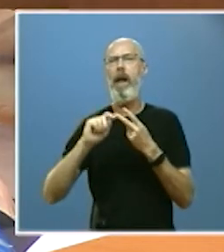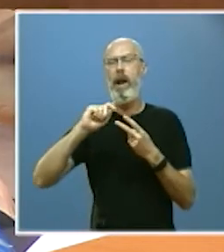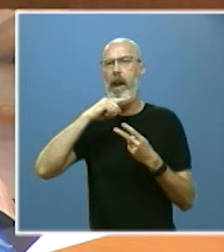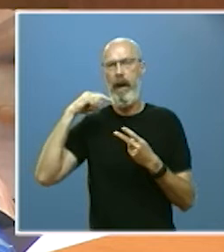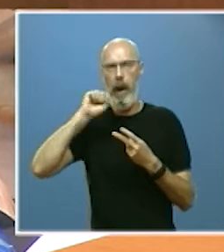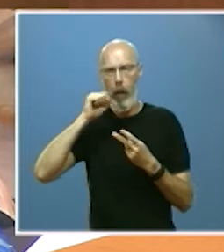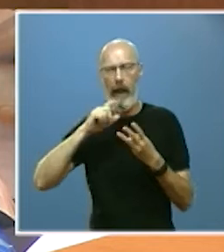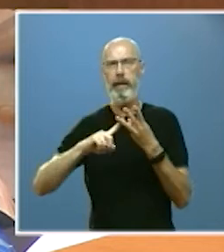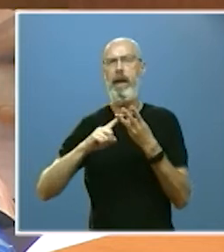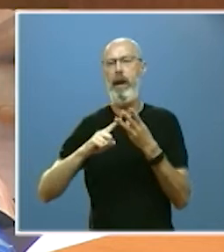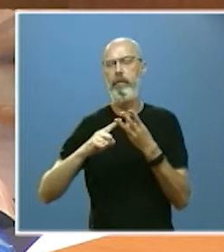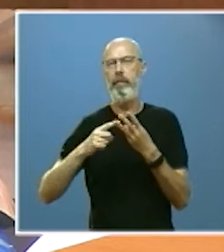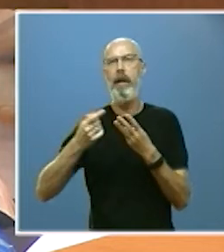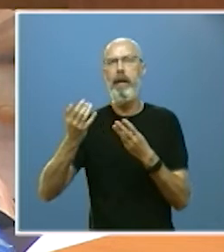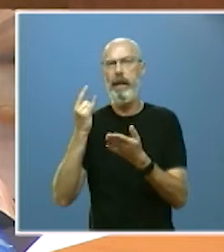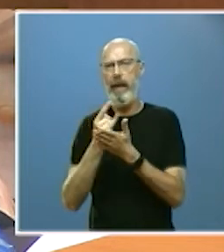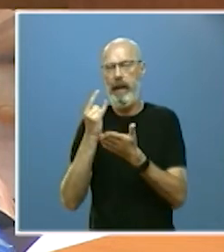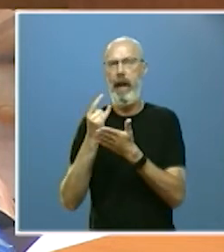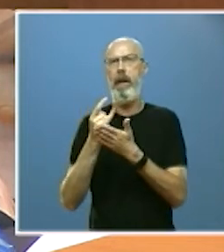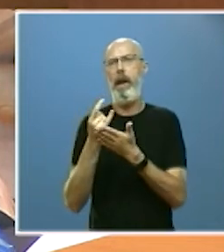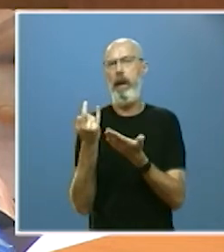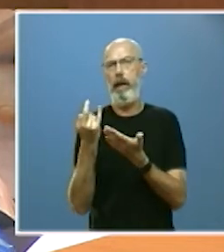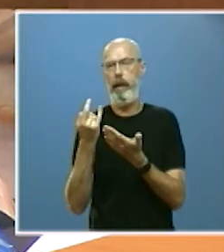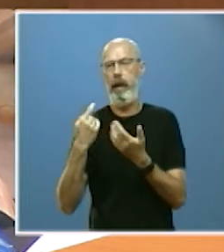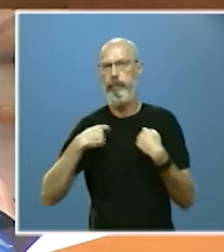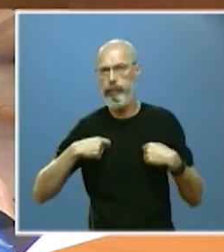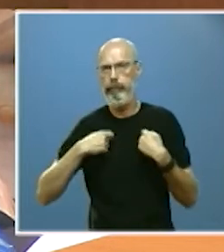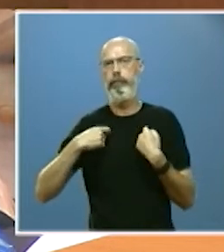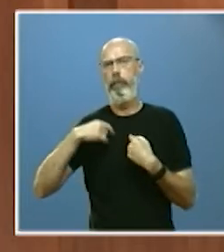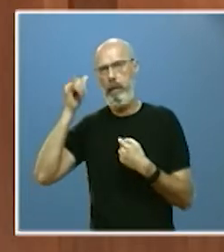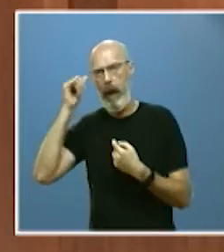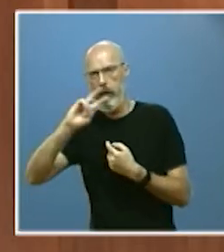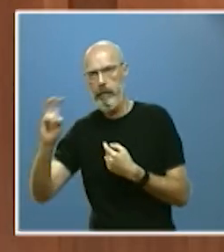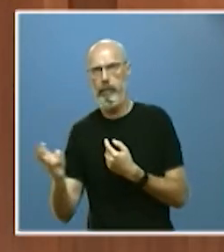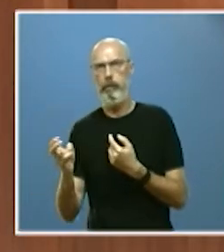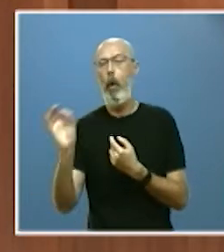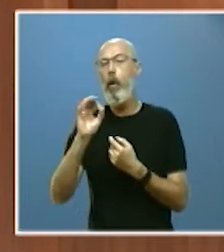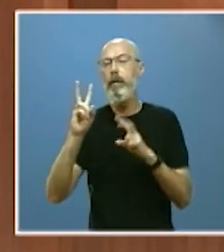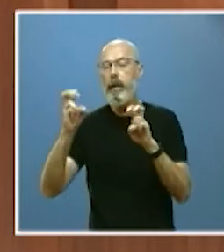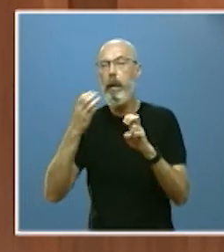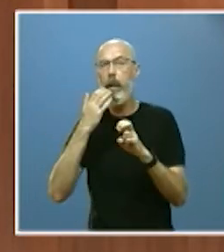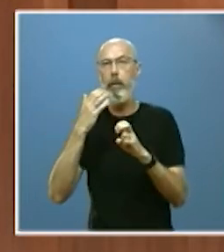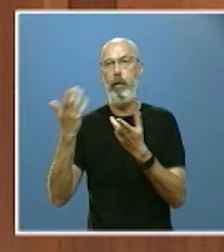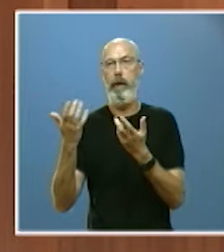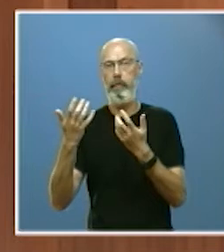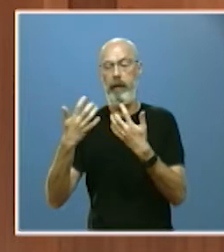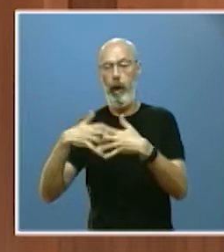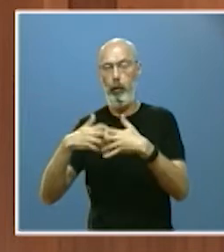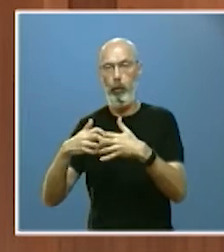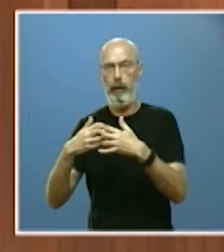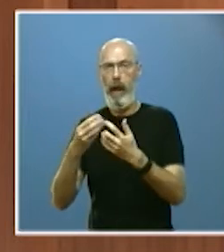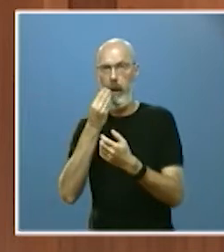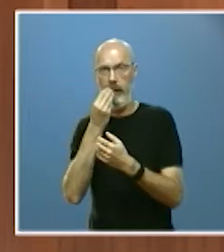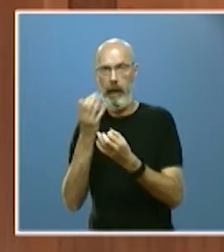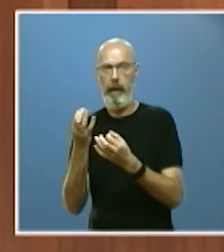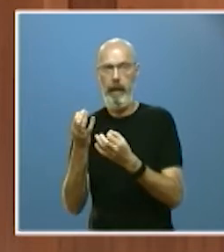ovino y de vacuno o que reconocen la fortaleza de nuestra industria agroalimentaria hoy compuesta por casi 3.000 empresas y basada